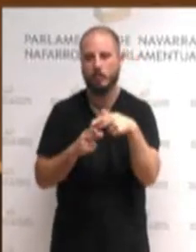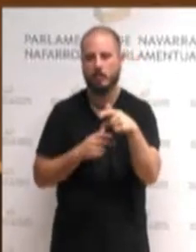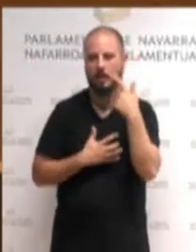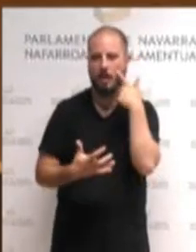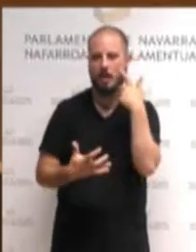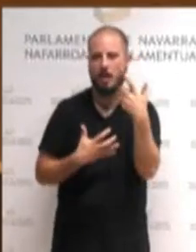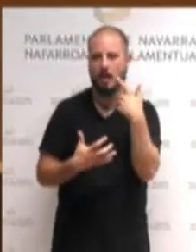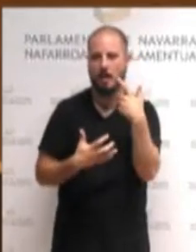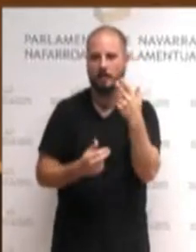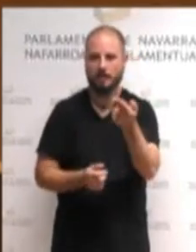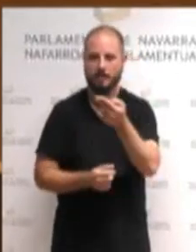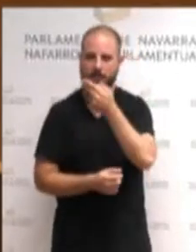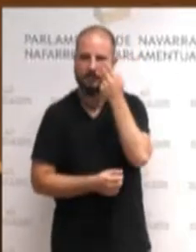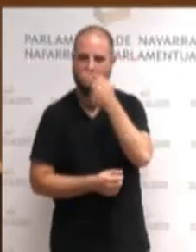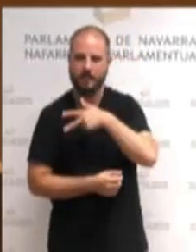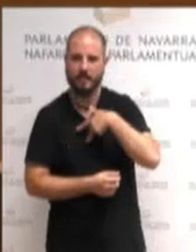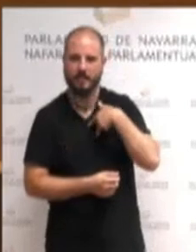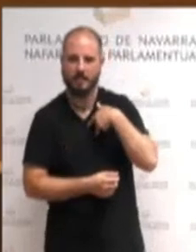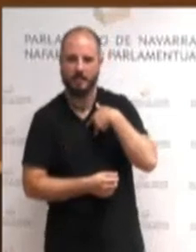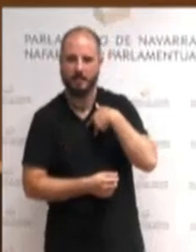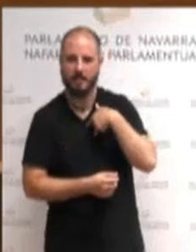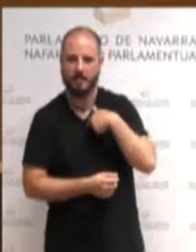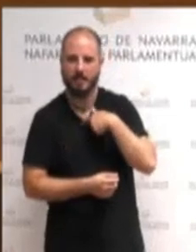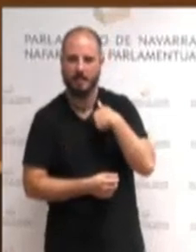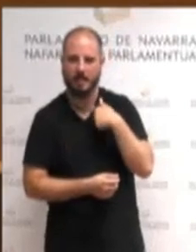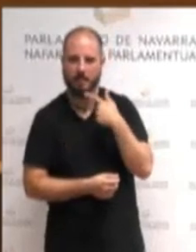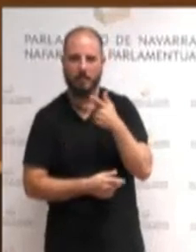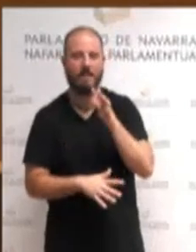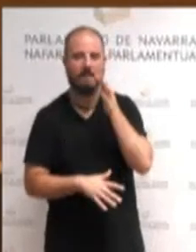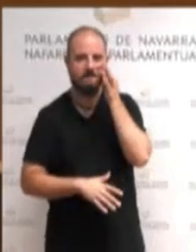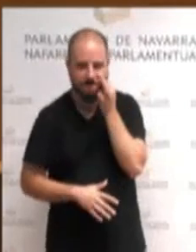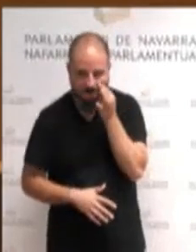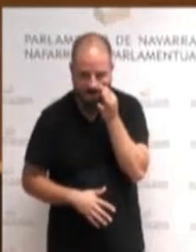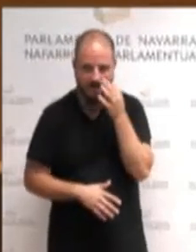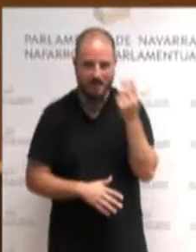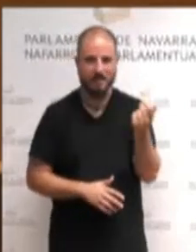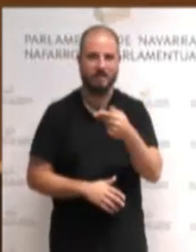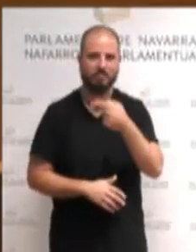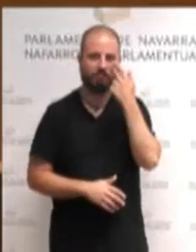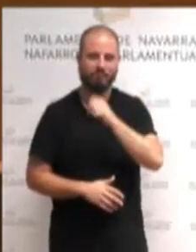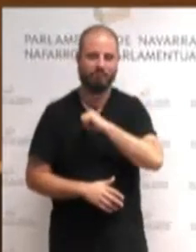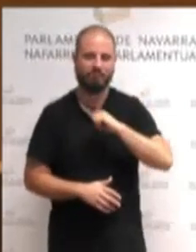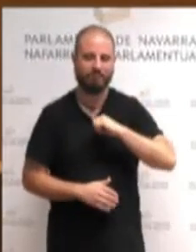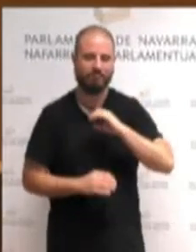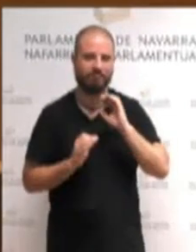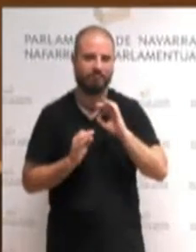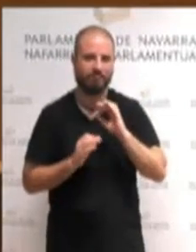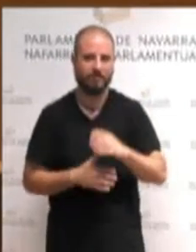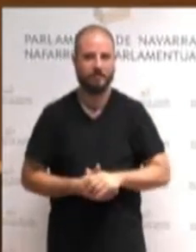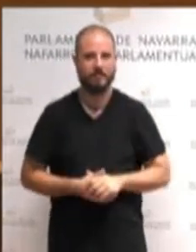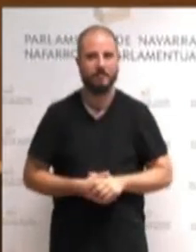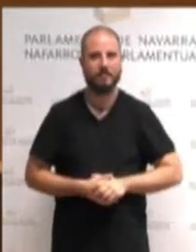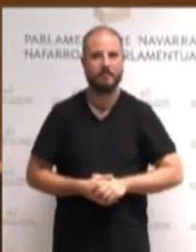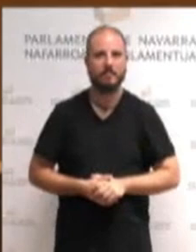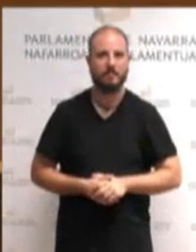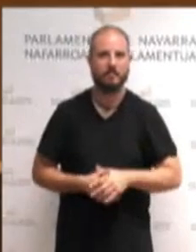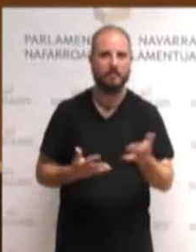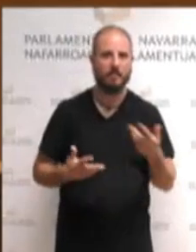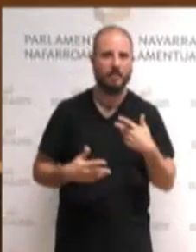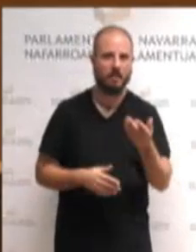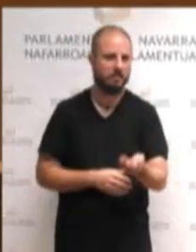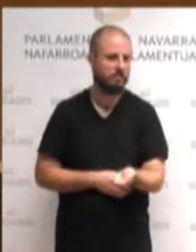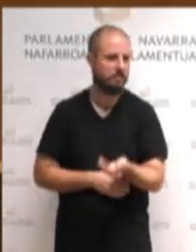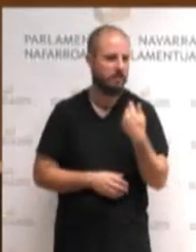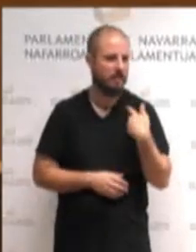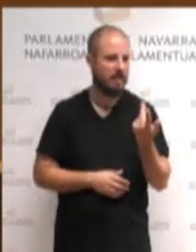disfrazar de interés general el interés particular. Pues bien, en la guerra de sillones que hemos